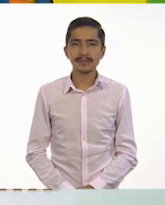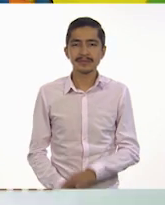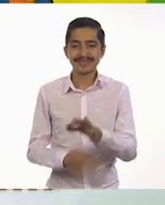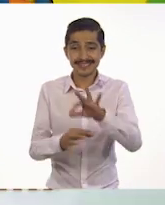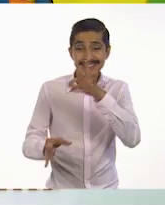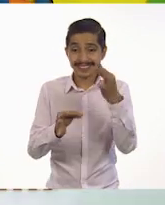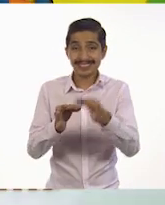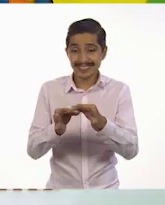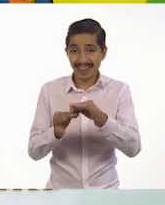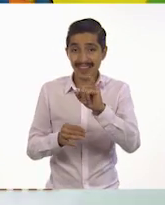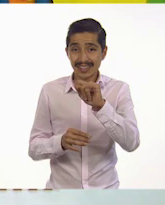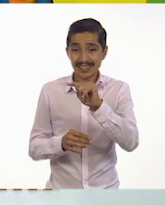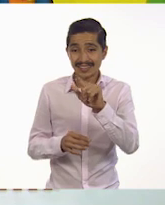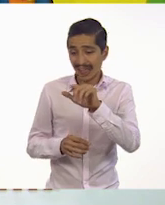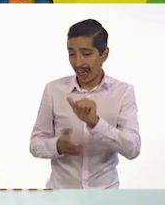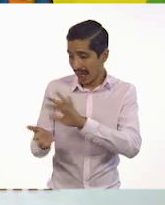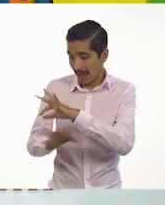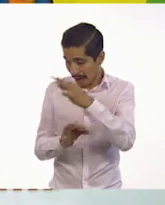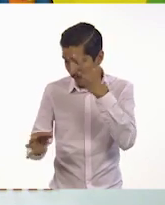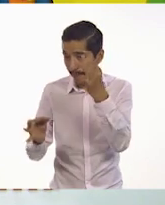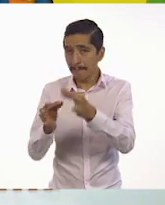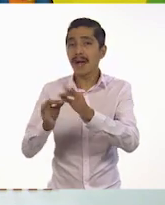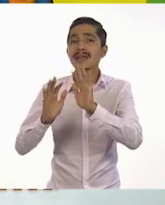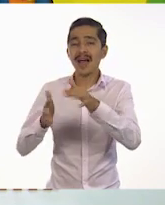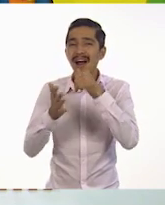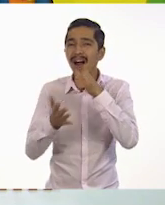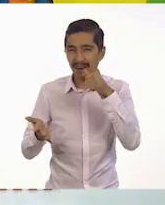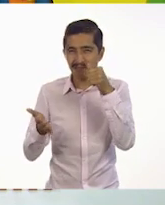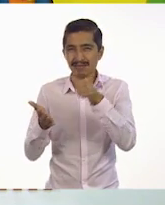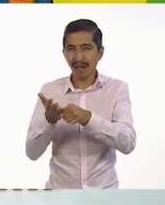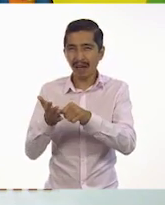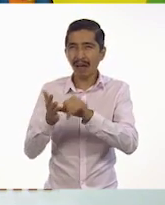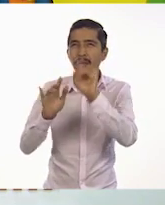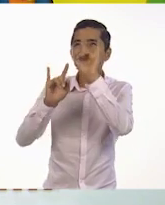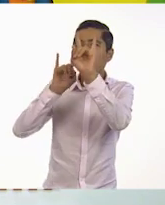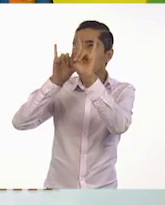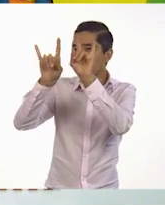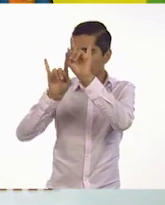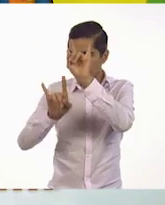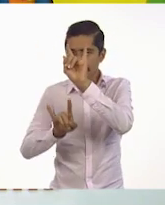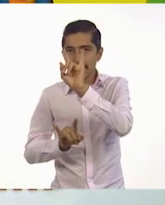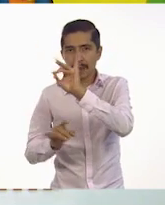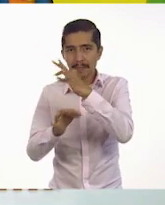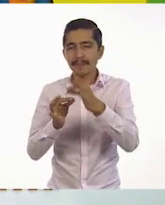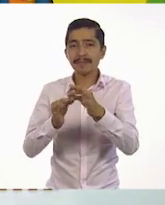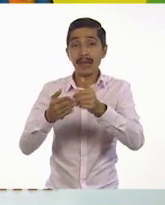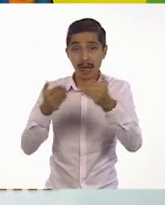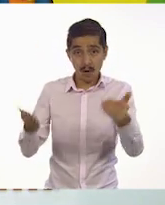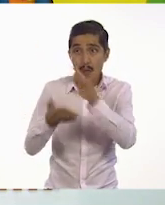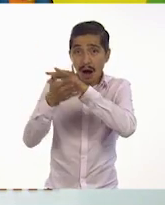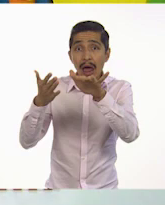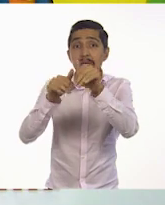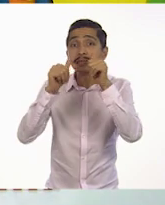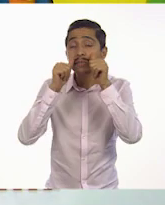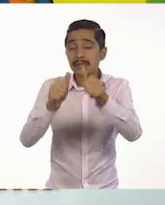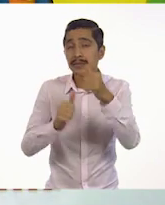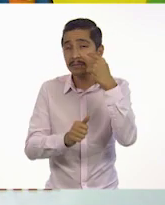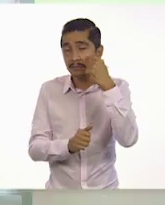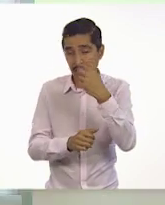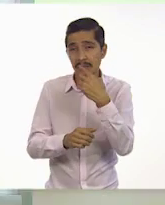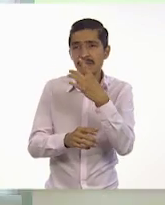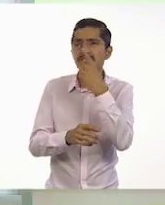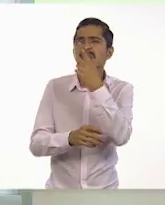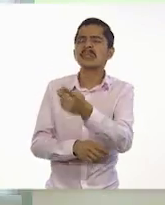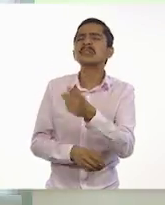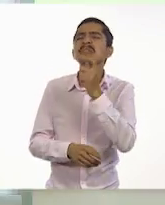Listo, Itza. Ya están a la vista las partes de la carta. Muy bien. Ahora vamos a leerla. Atentas y atentos. Dice así